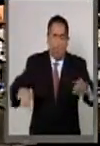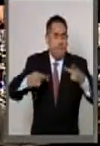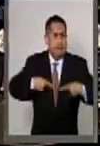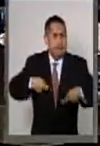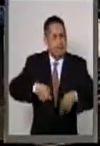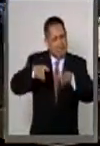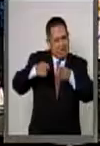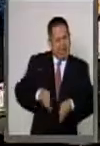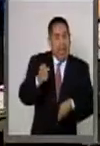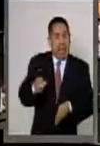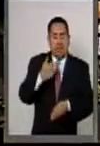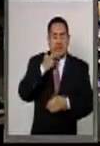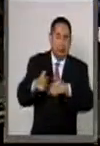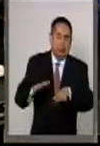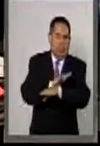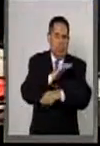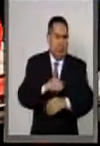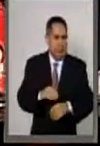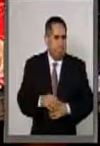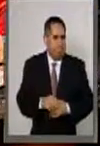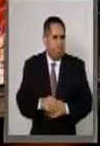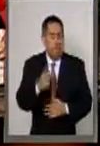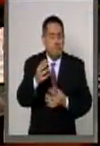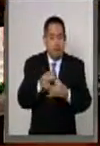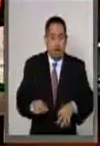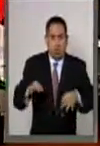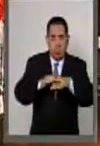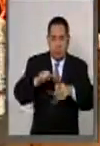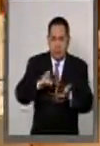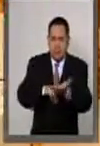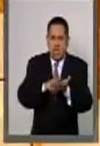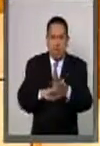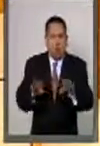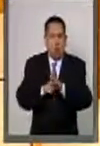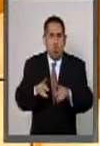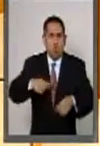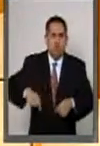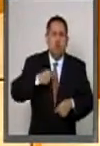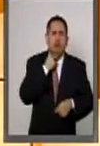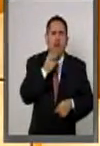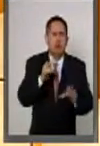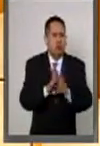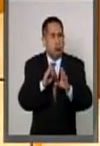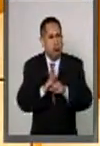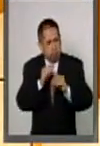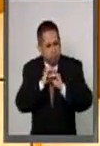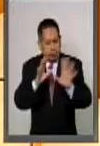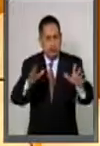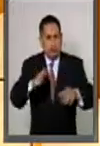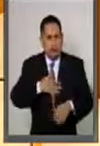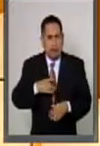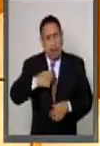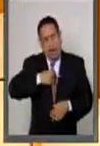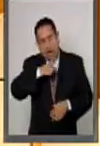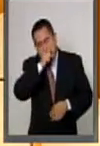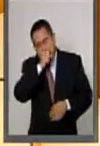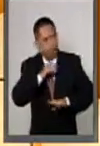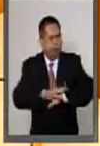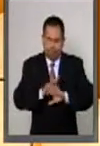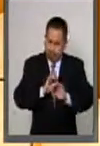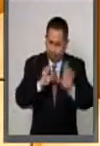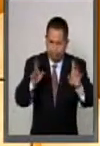esencial de cambio. Nos damos cuenta de la importancia de nuestras voces sólo cuando nos obligan a guardar silencio,